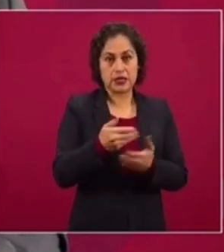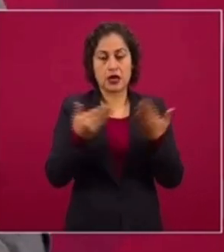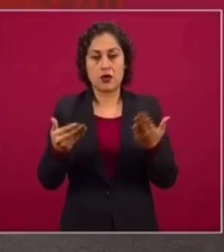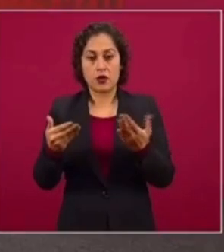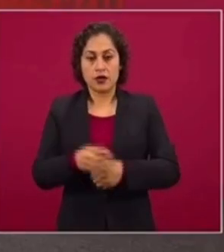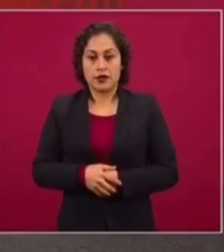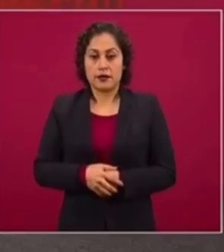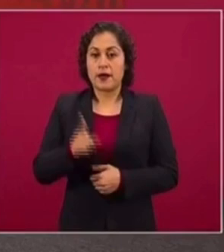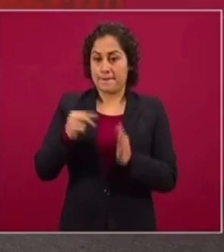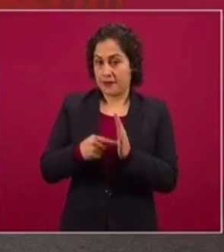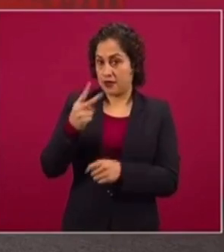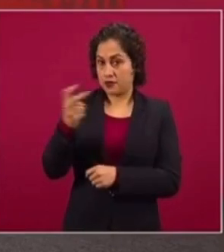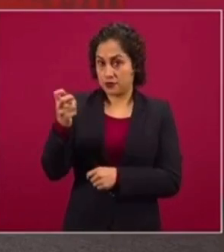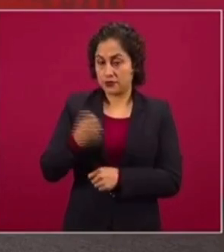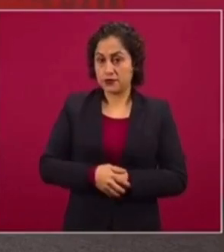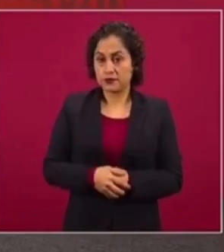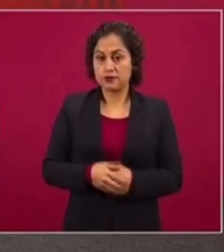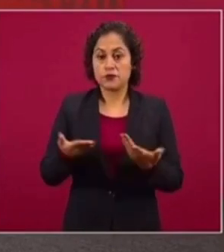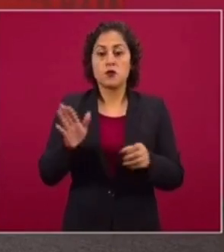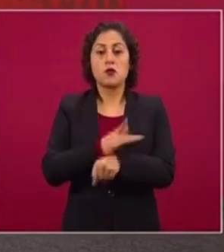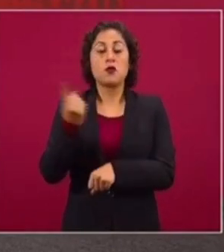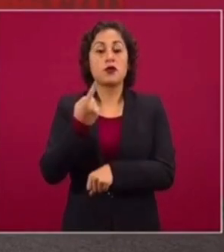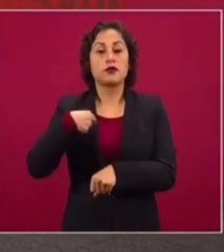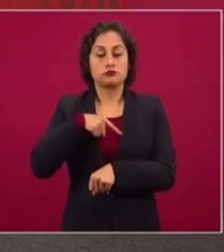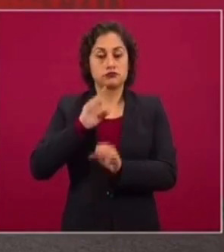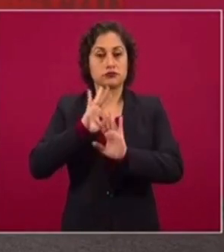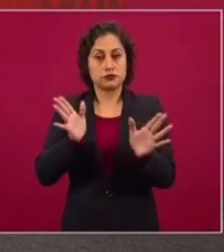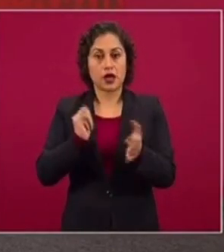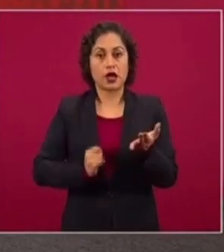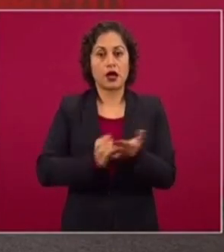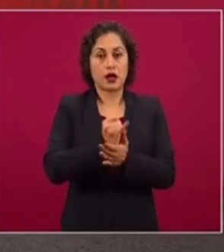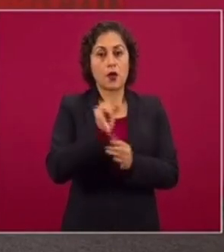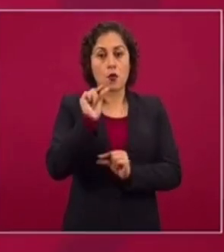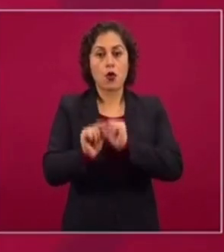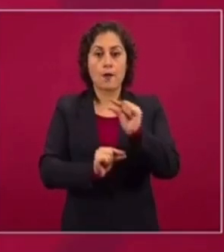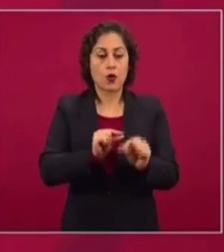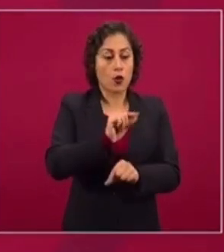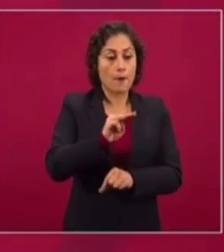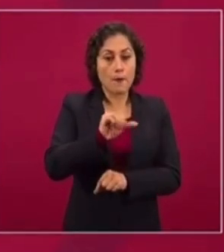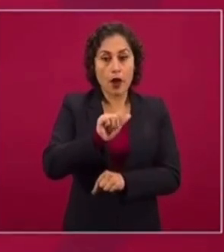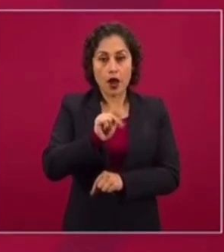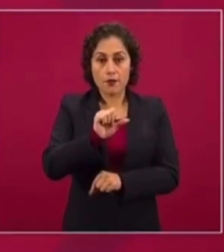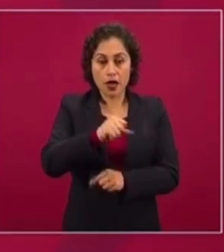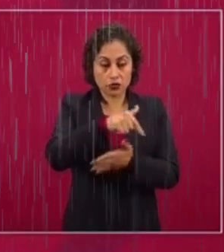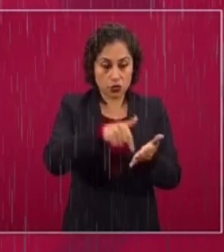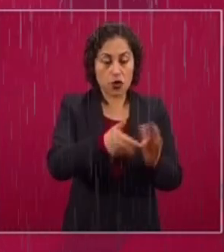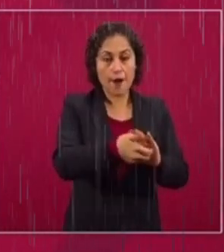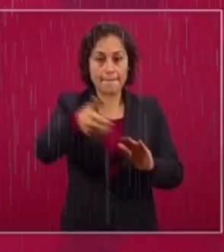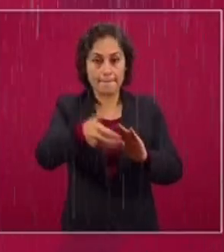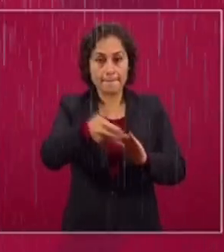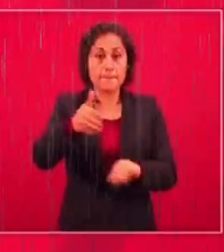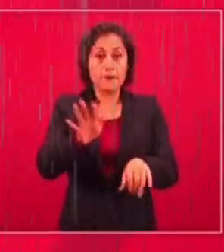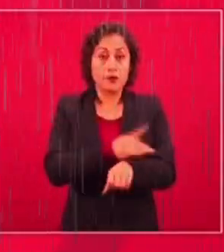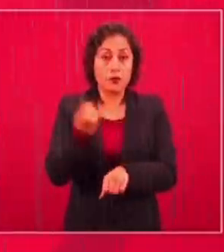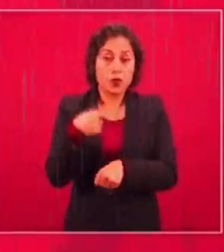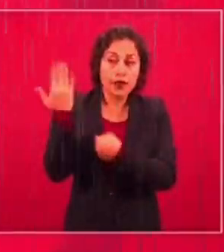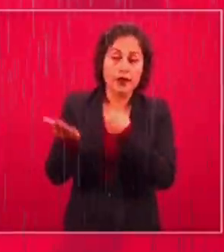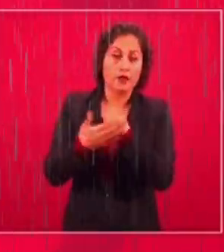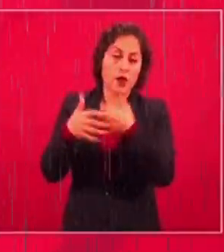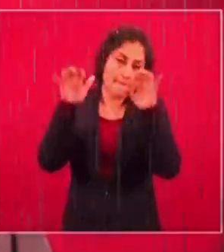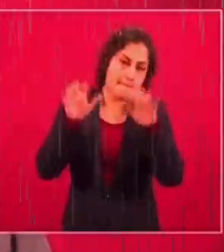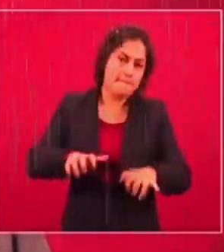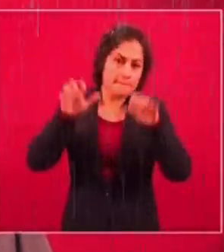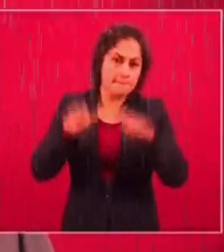El de fuego está en 1.200 y eso porque estamos también sacando agua de mal paso, preparándonos porque viene otra tormenta que ojalá,